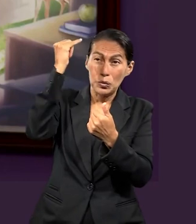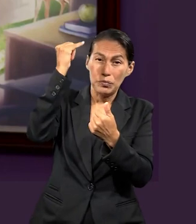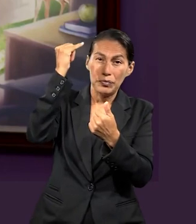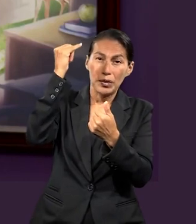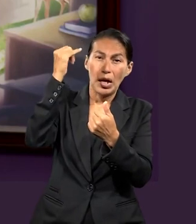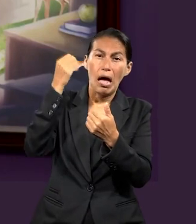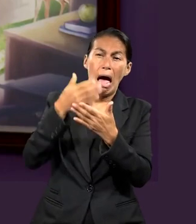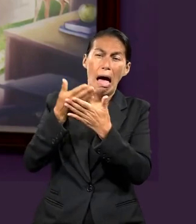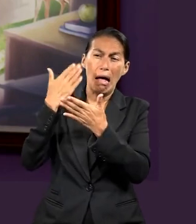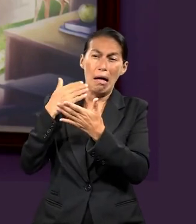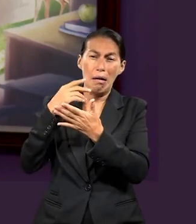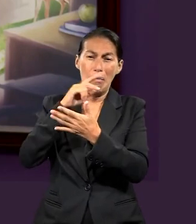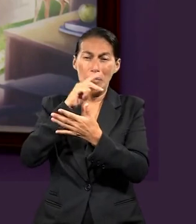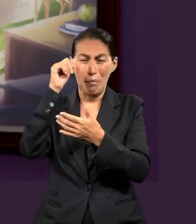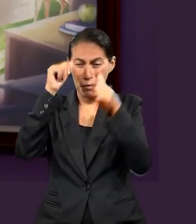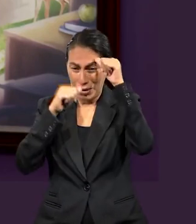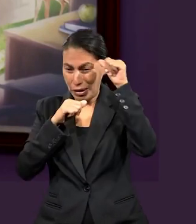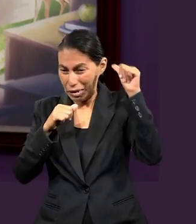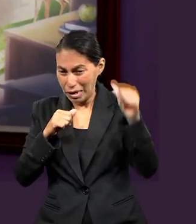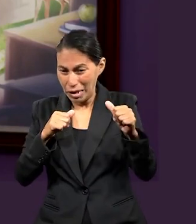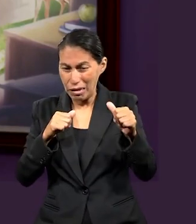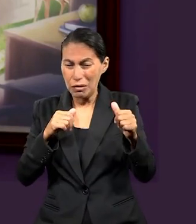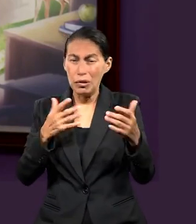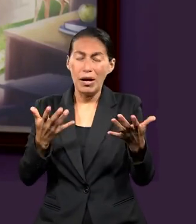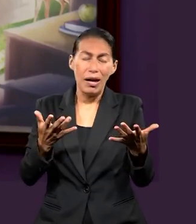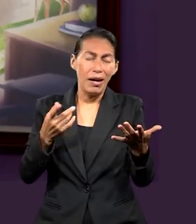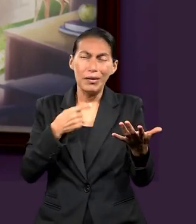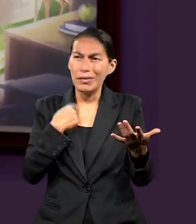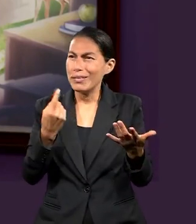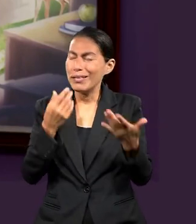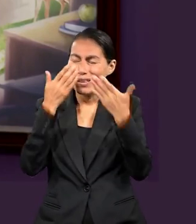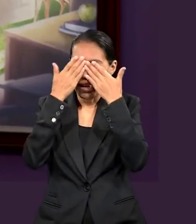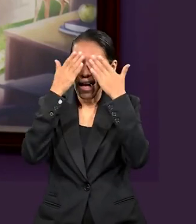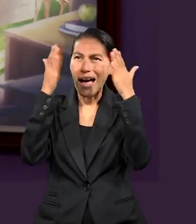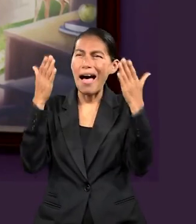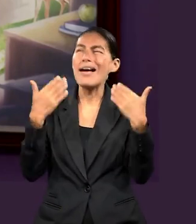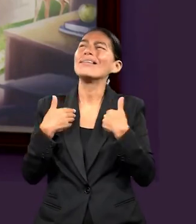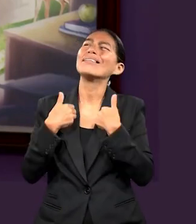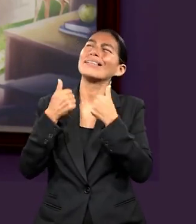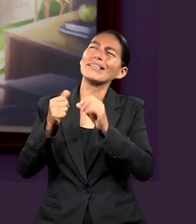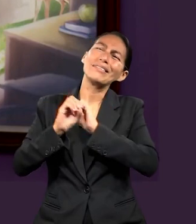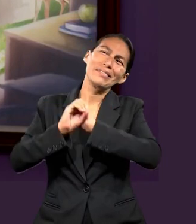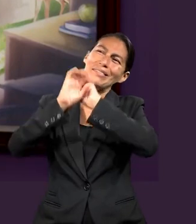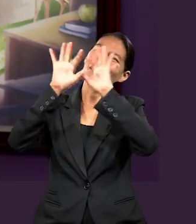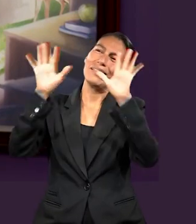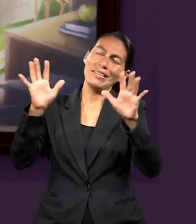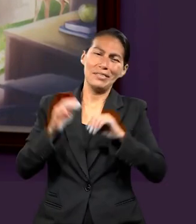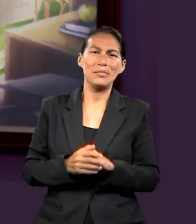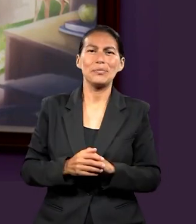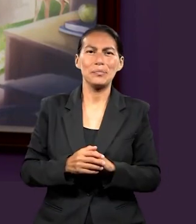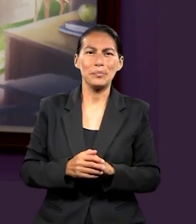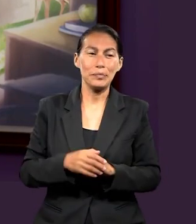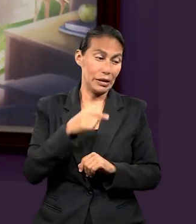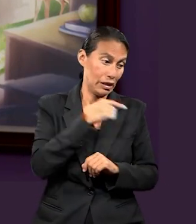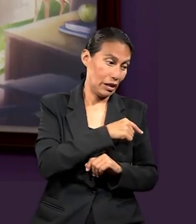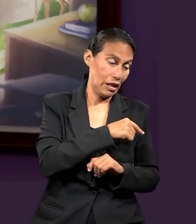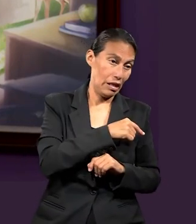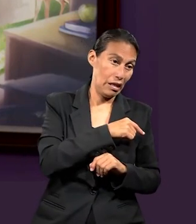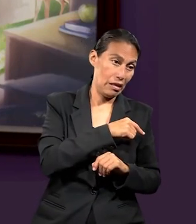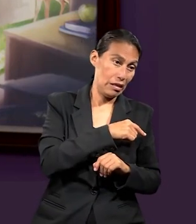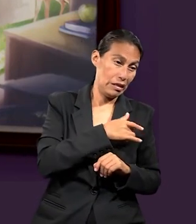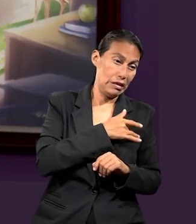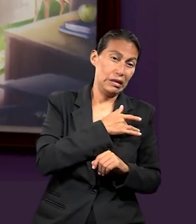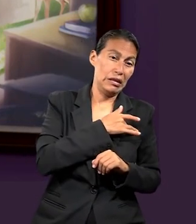imaginaba con nosotros antes del pecado. Entonces, cuando lo conocemos, lo entendemos más fácil. Por eso es que tal vez para él era más fácil